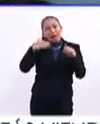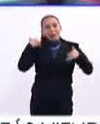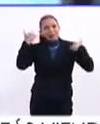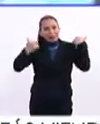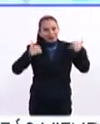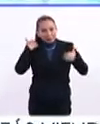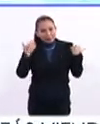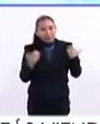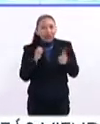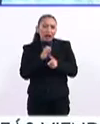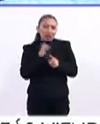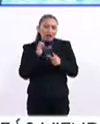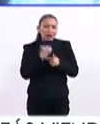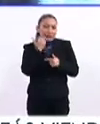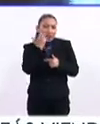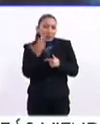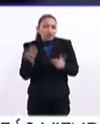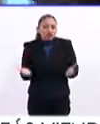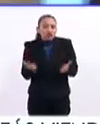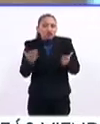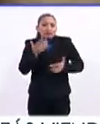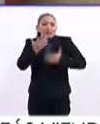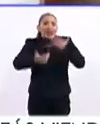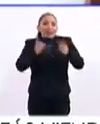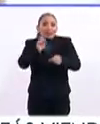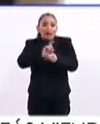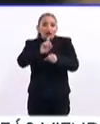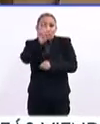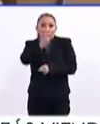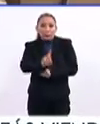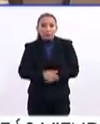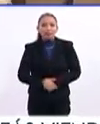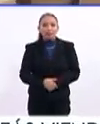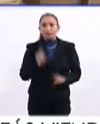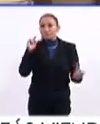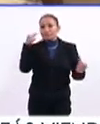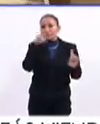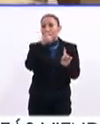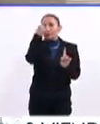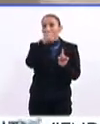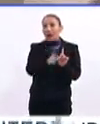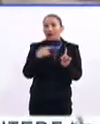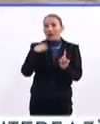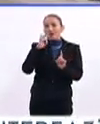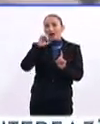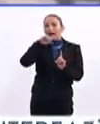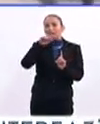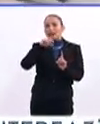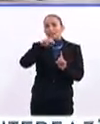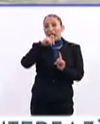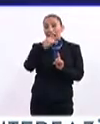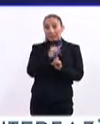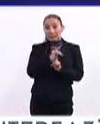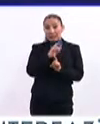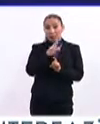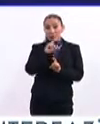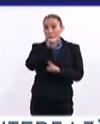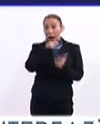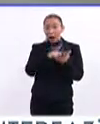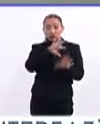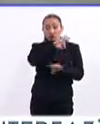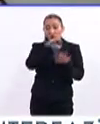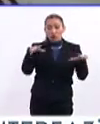divertirte. Entonces, eso queremos provocar nosotros los días domingos. Con el objetivo de hacer del Franz Mayer un lugar para todos,